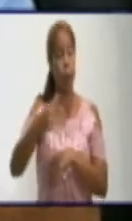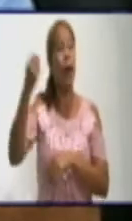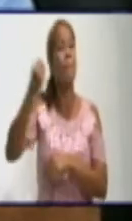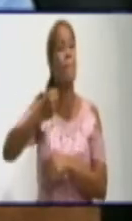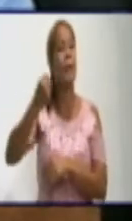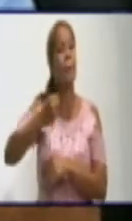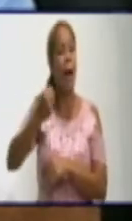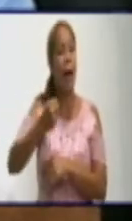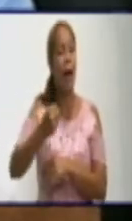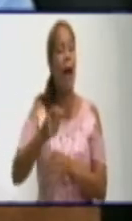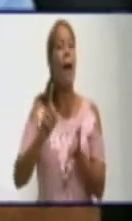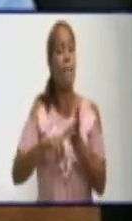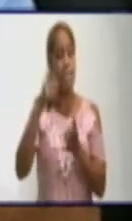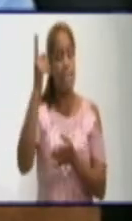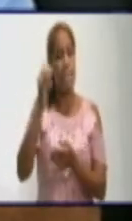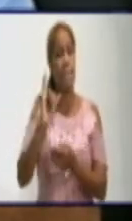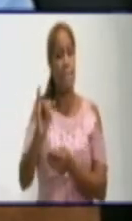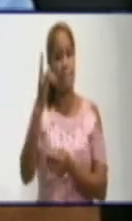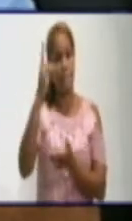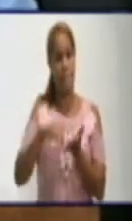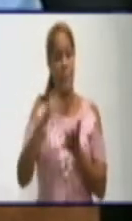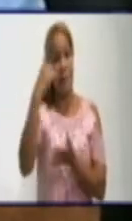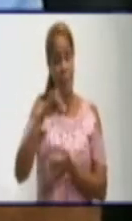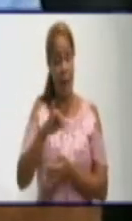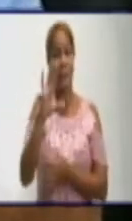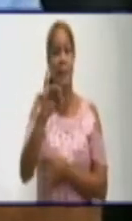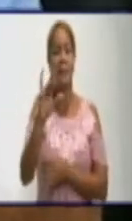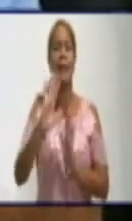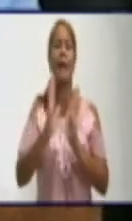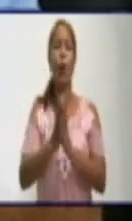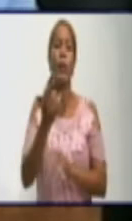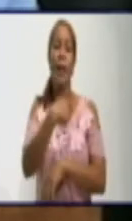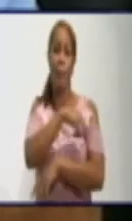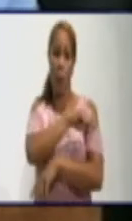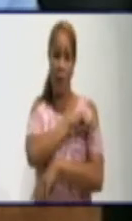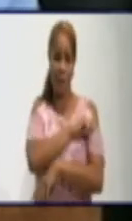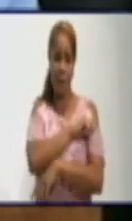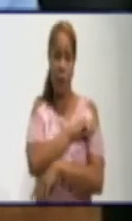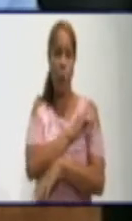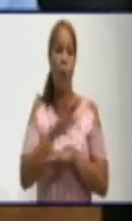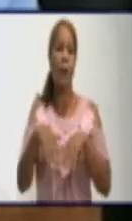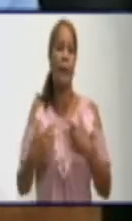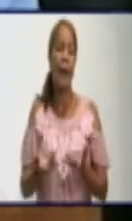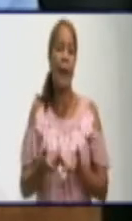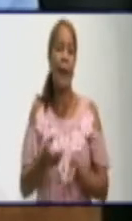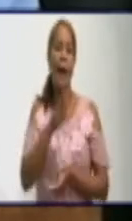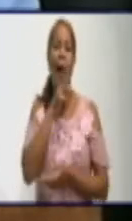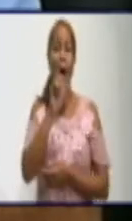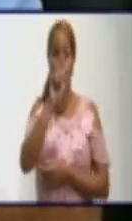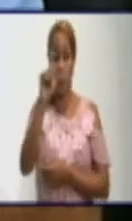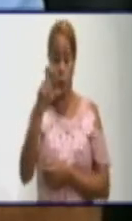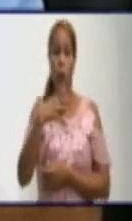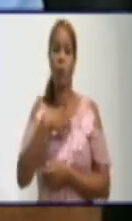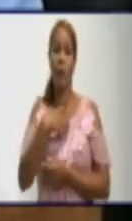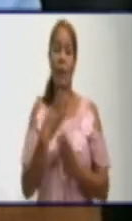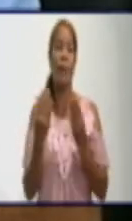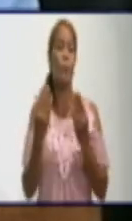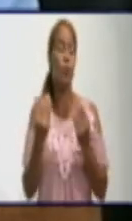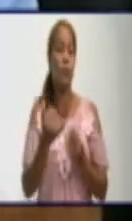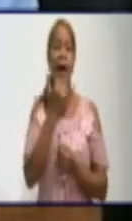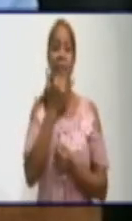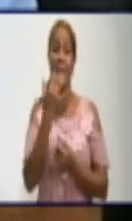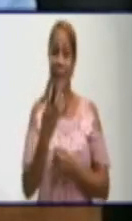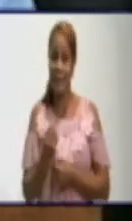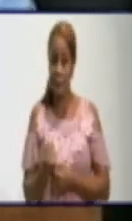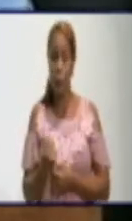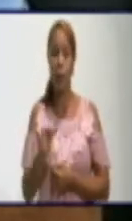afectado. Decirle a los usuarios que Acoducto realmente tiene estas afectaciones de este servicio